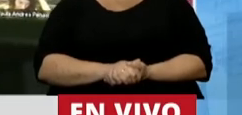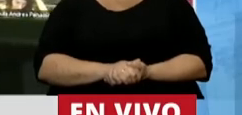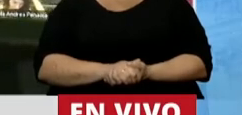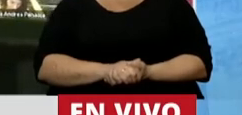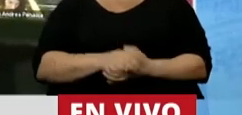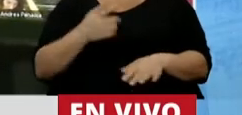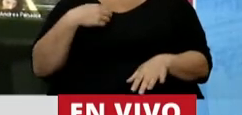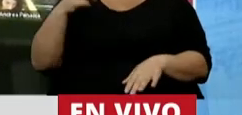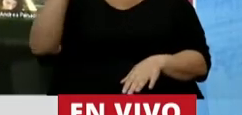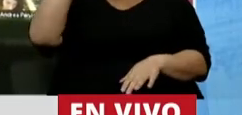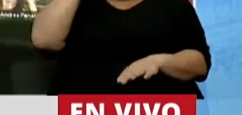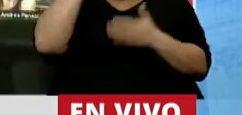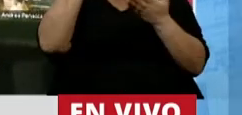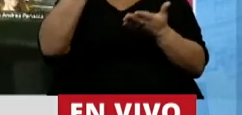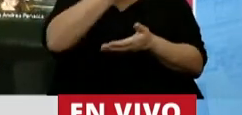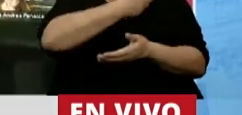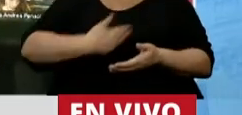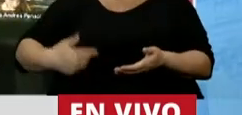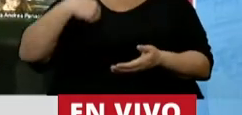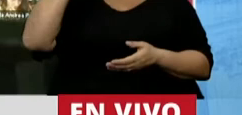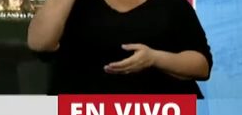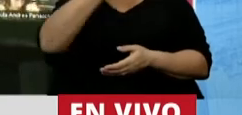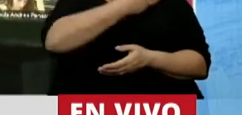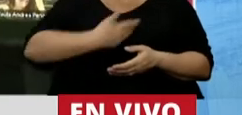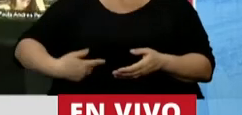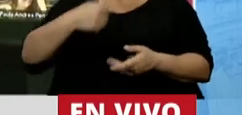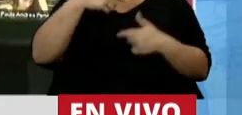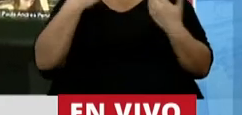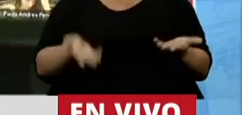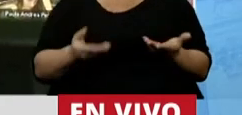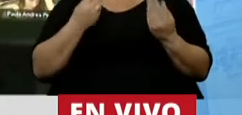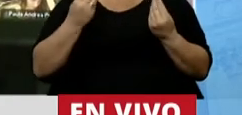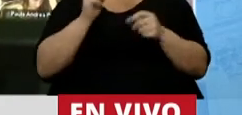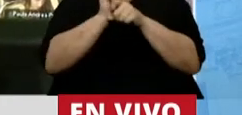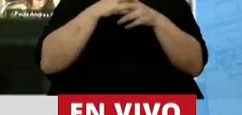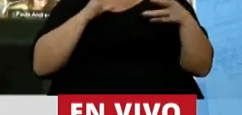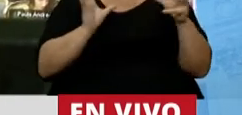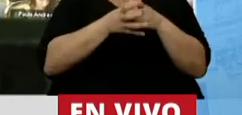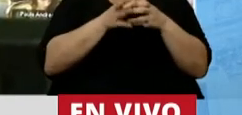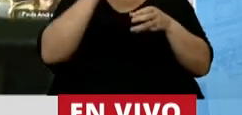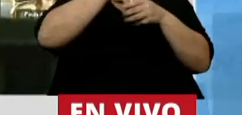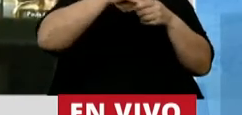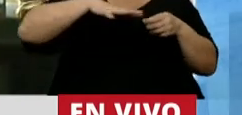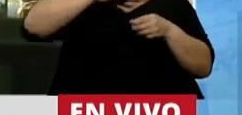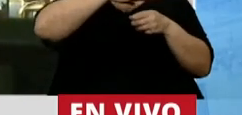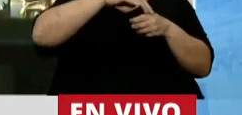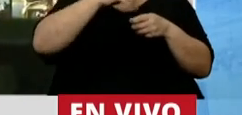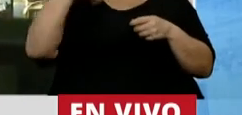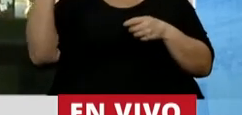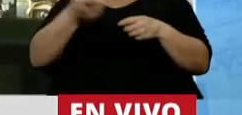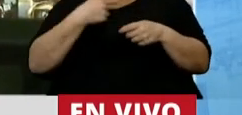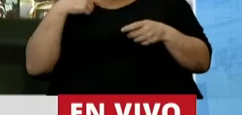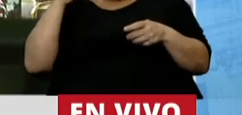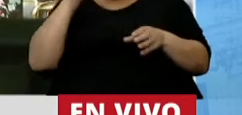Con todo respeto, señor presidente, creo que el oficialismo usa el gobierno para jugar su interno, y nos arrastran a